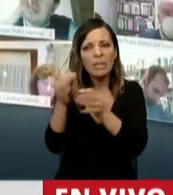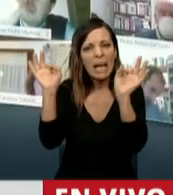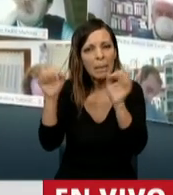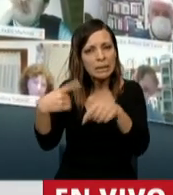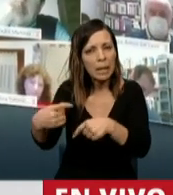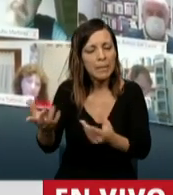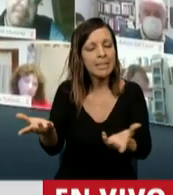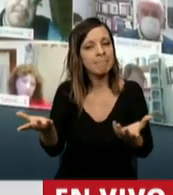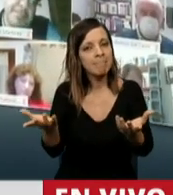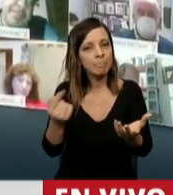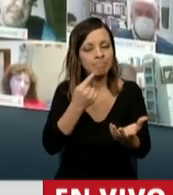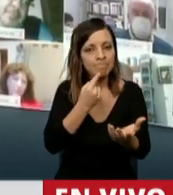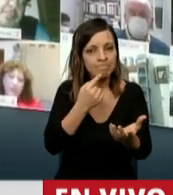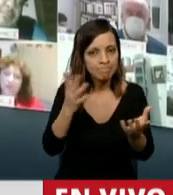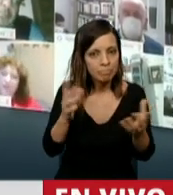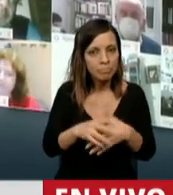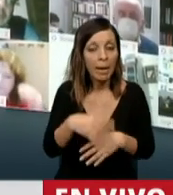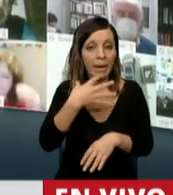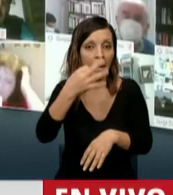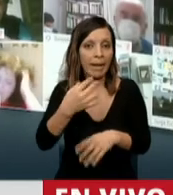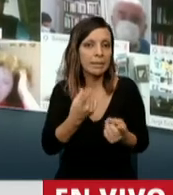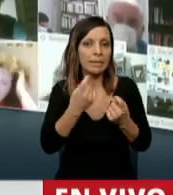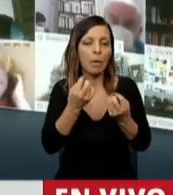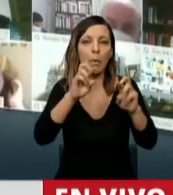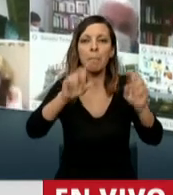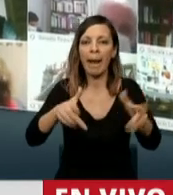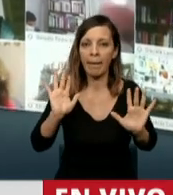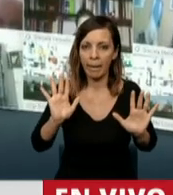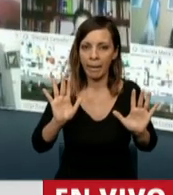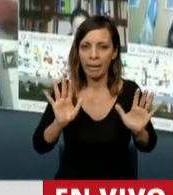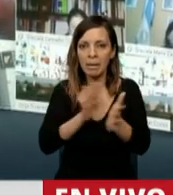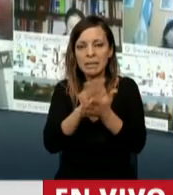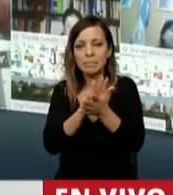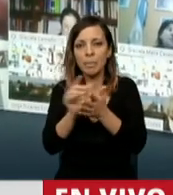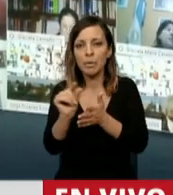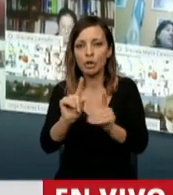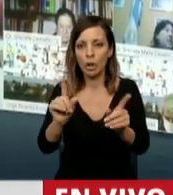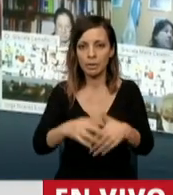definitiva, señor presidente, lo que queremos es un plan. No queremos parámetros. Muchas gracias.